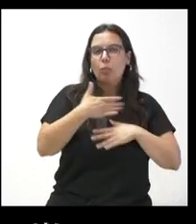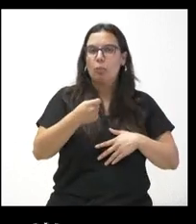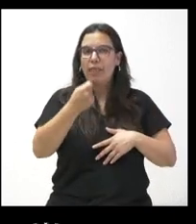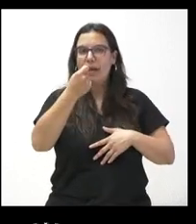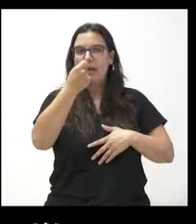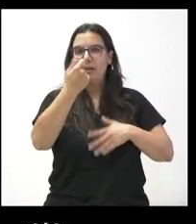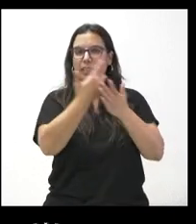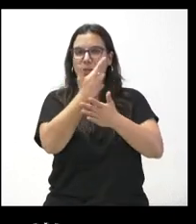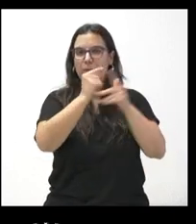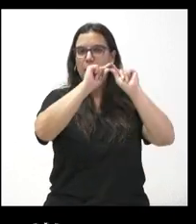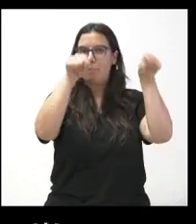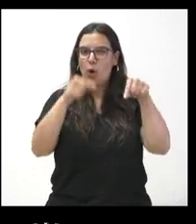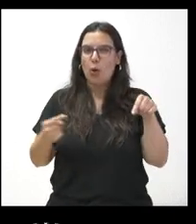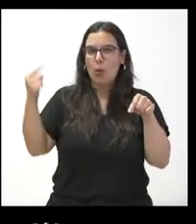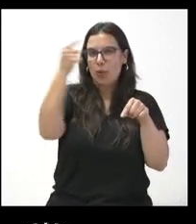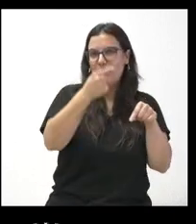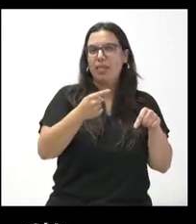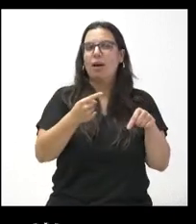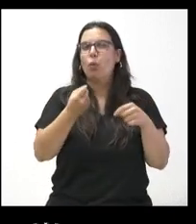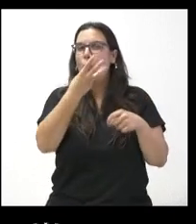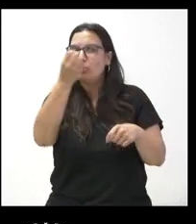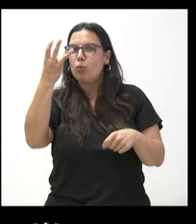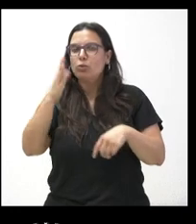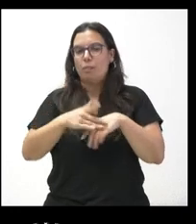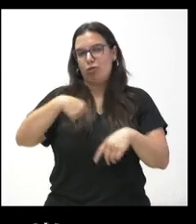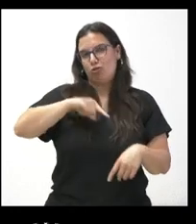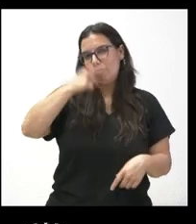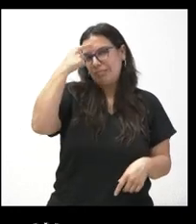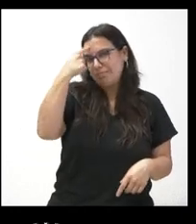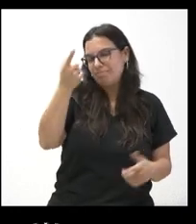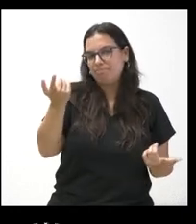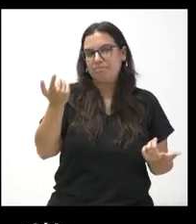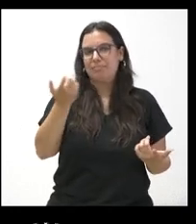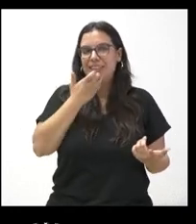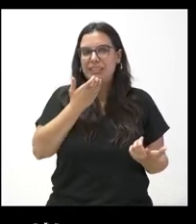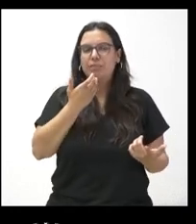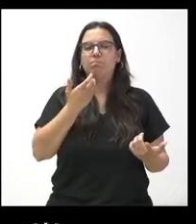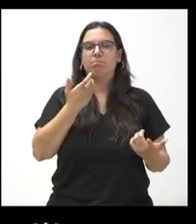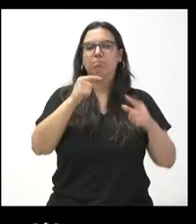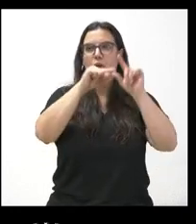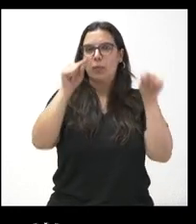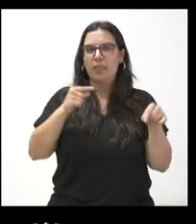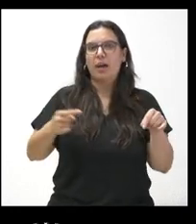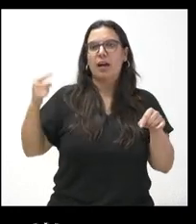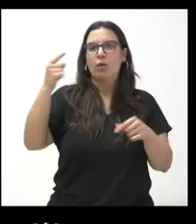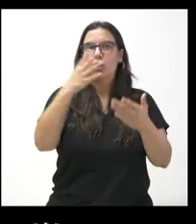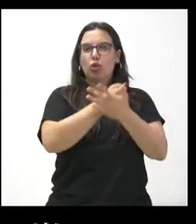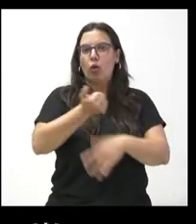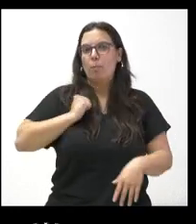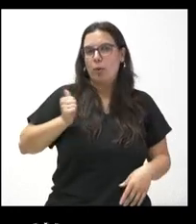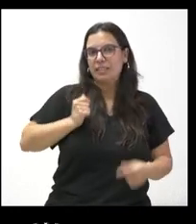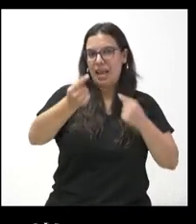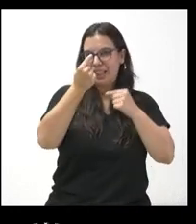provincias, que siempre nos viene bien para poder saber si en cada una de las respectivas provincias podemos aprovechar esa